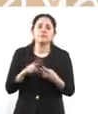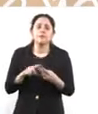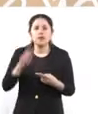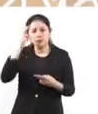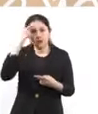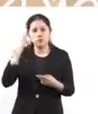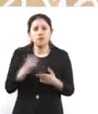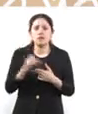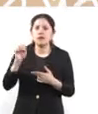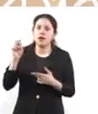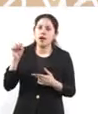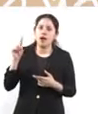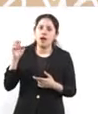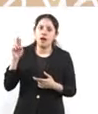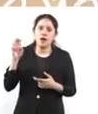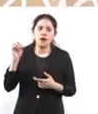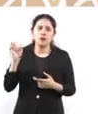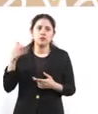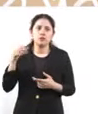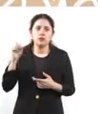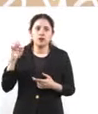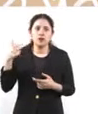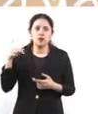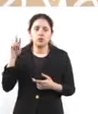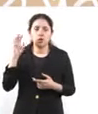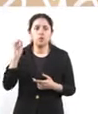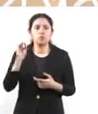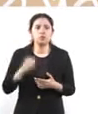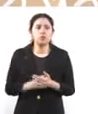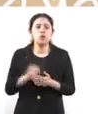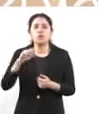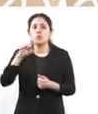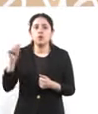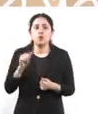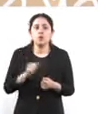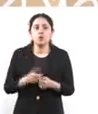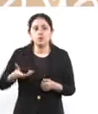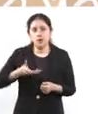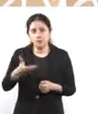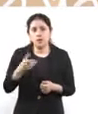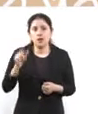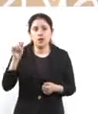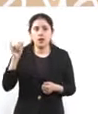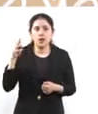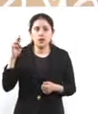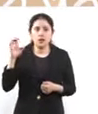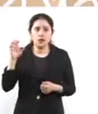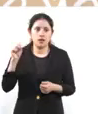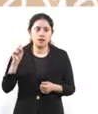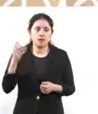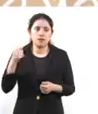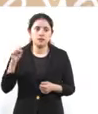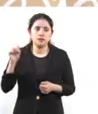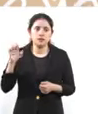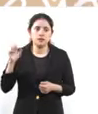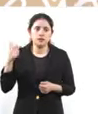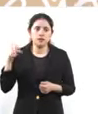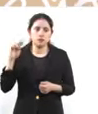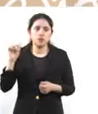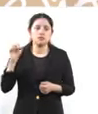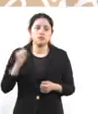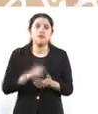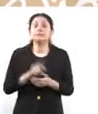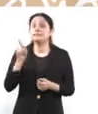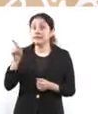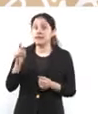Después ya nos orientamos a caminos para mujeres libres y seguras. Y en el caso de la prepa 5 estamos